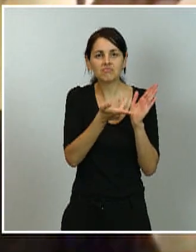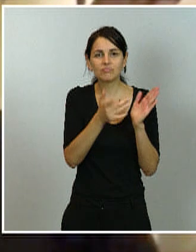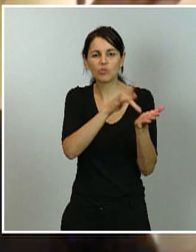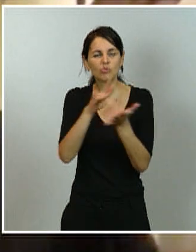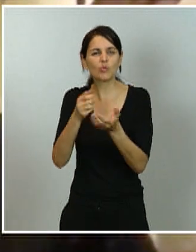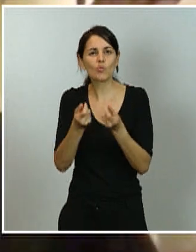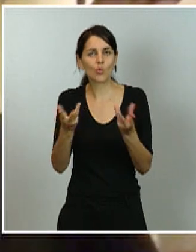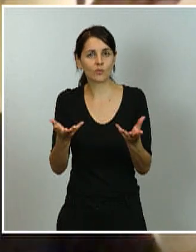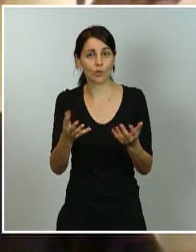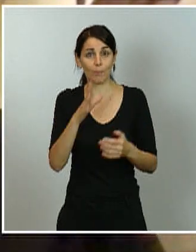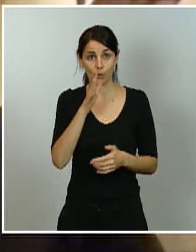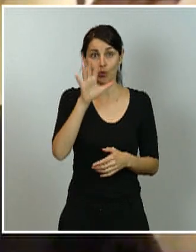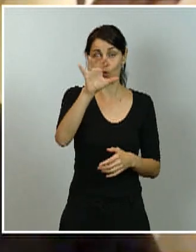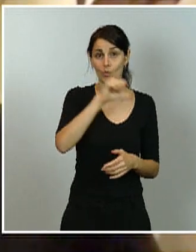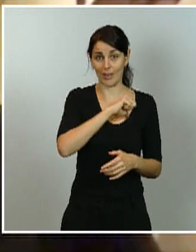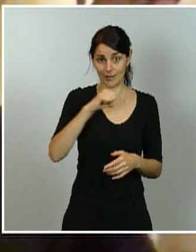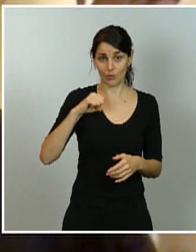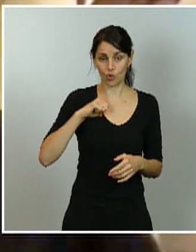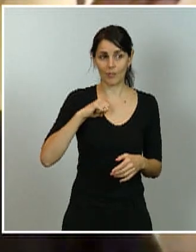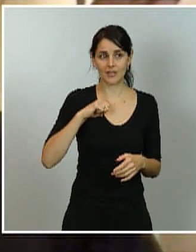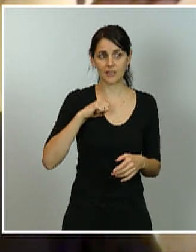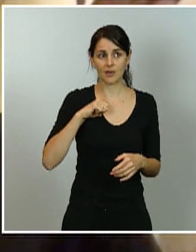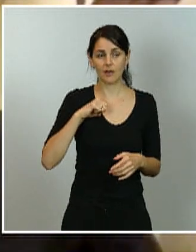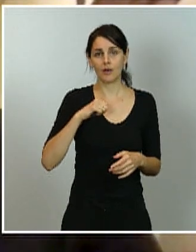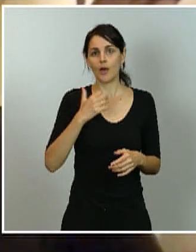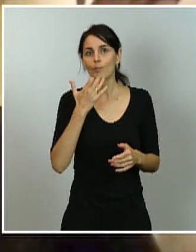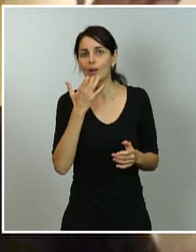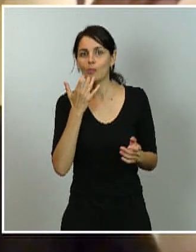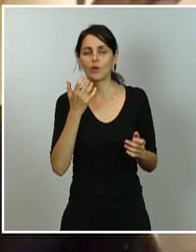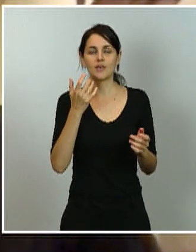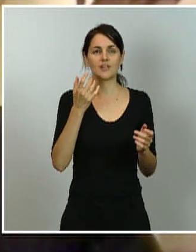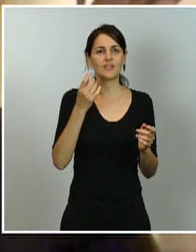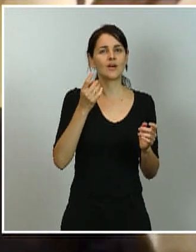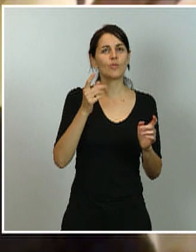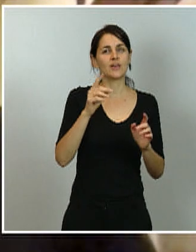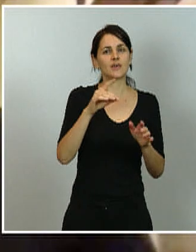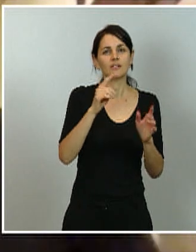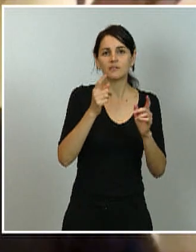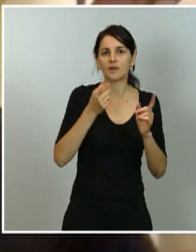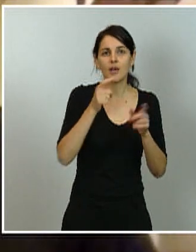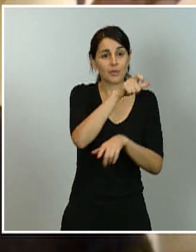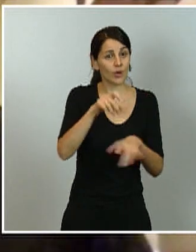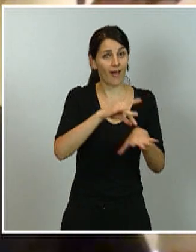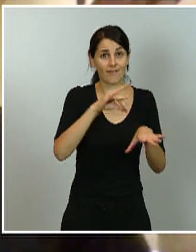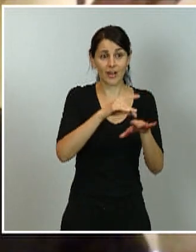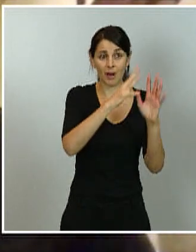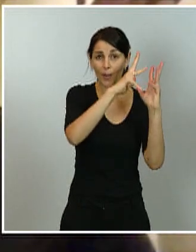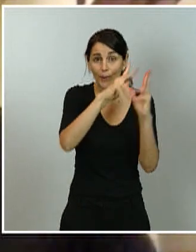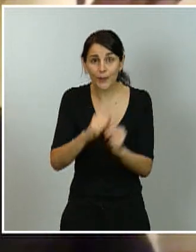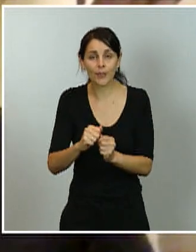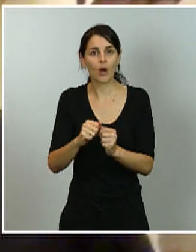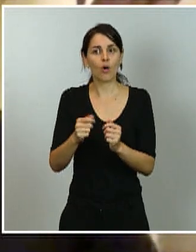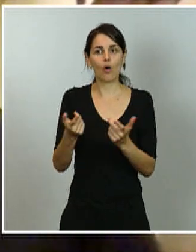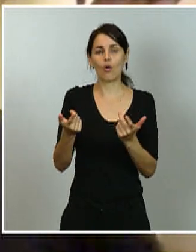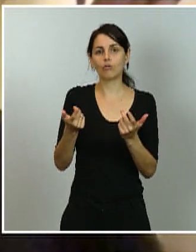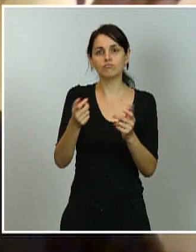comunidades autónomas los datos de casos o incidencia acumulada los hacen públicos, por lo cual es bastante complicado saber ahora mismo el número.